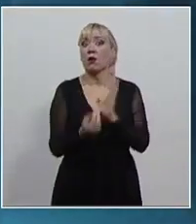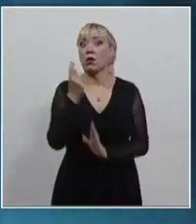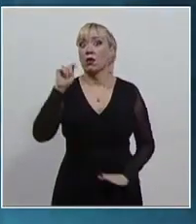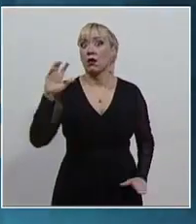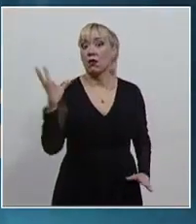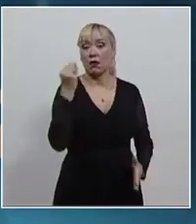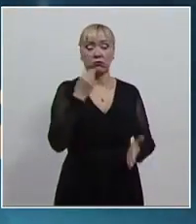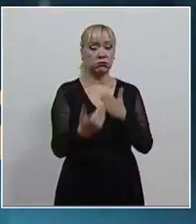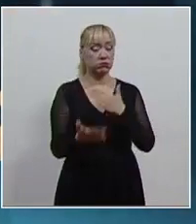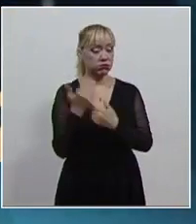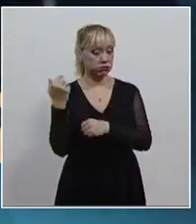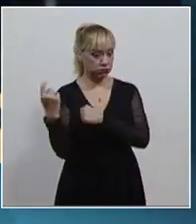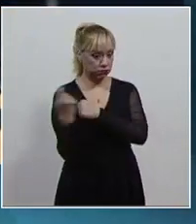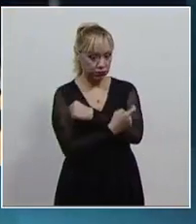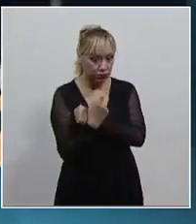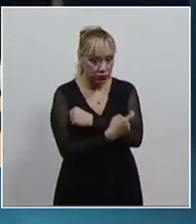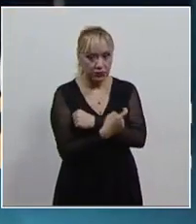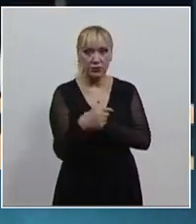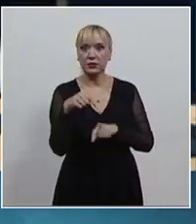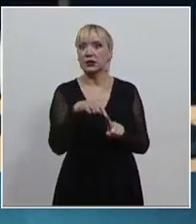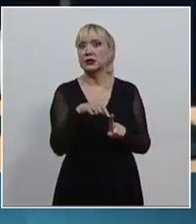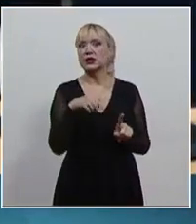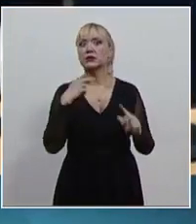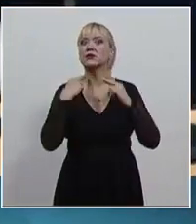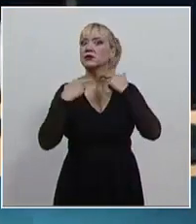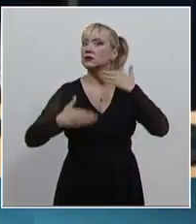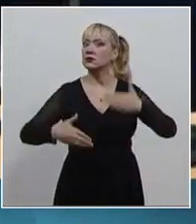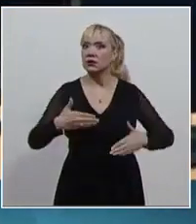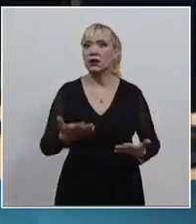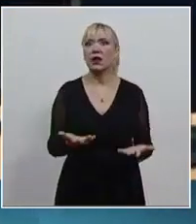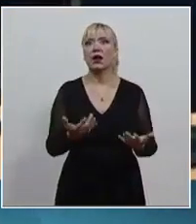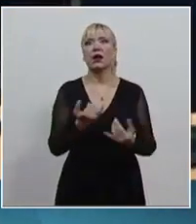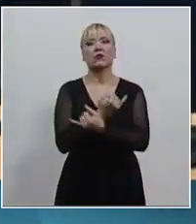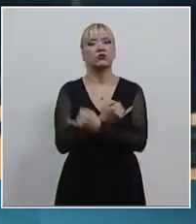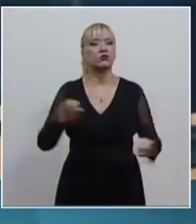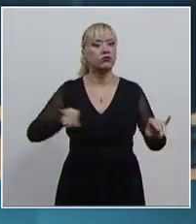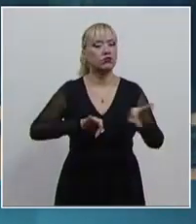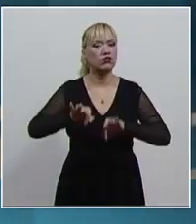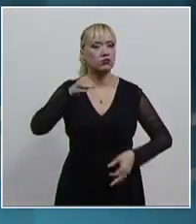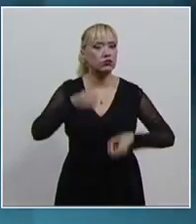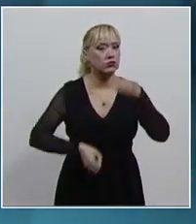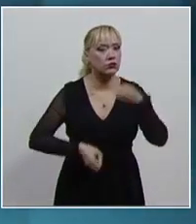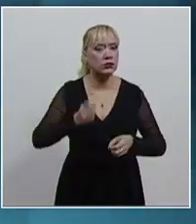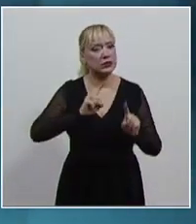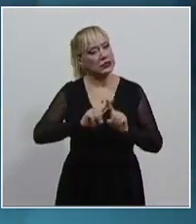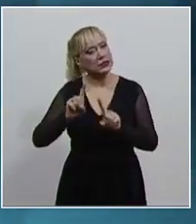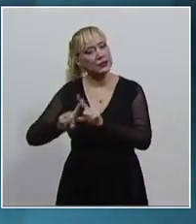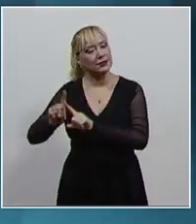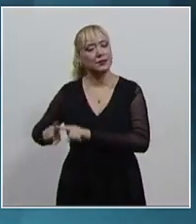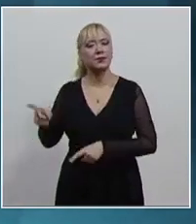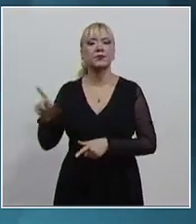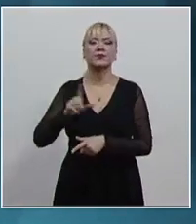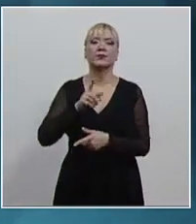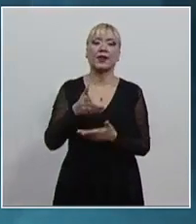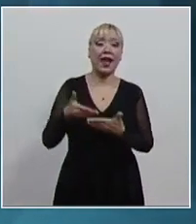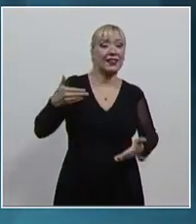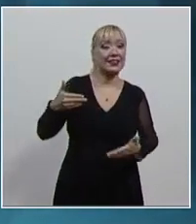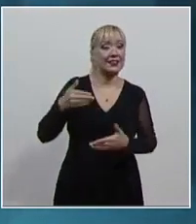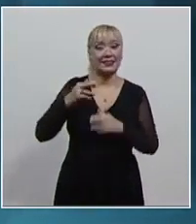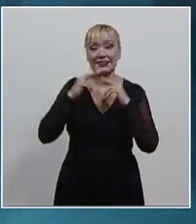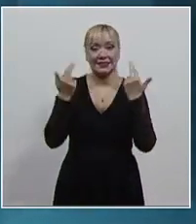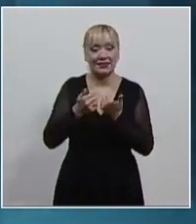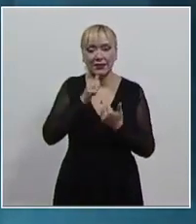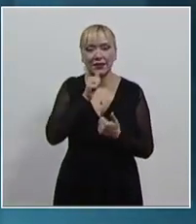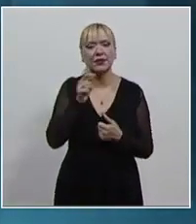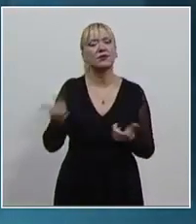la justicia y la independencia judicial, entre otros temas. Previo a la reunión, la consejera López Benítez participó en la audiencia de